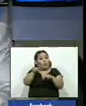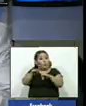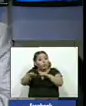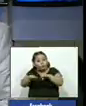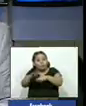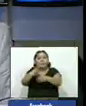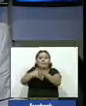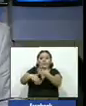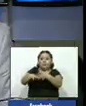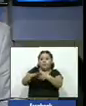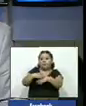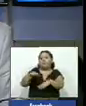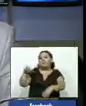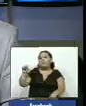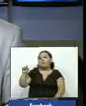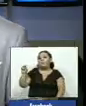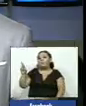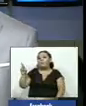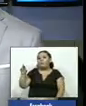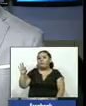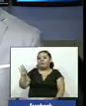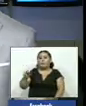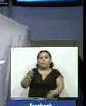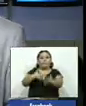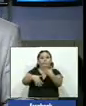Ernesto Cornejo nos tiene los detalles Ernesto vamos contigo